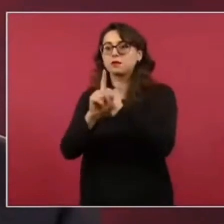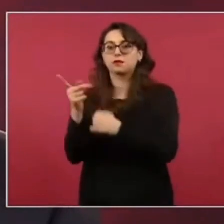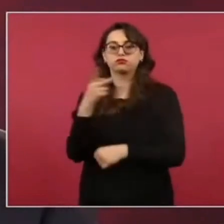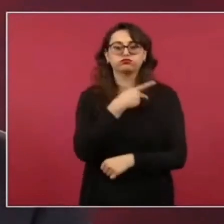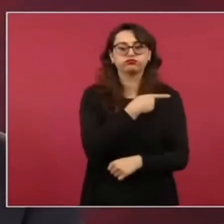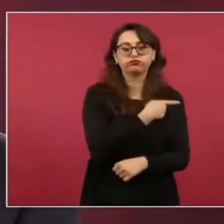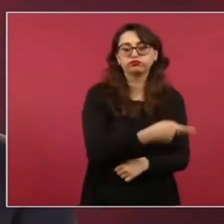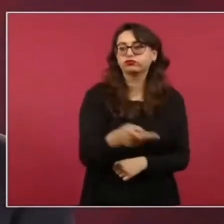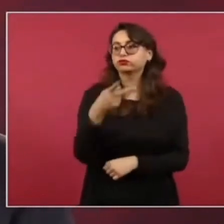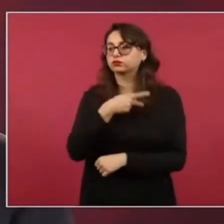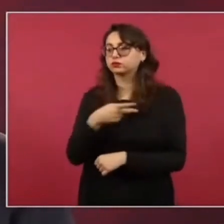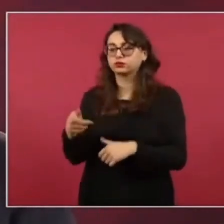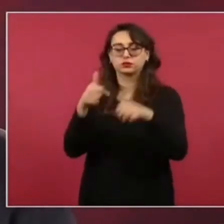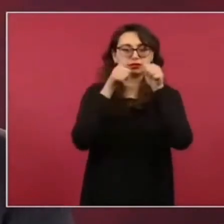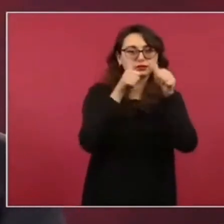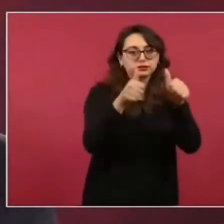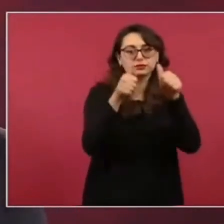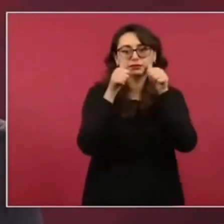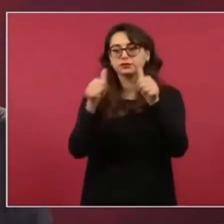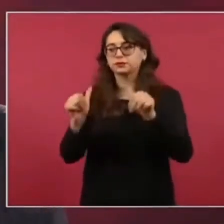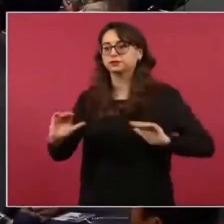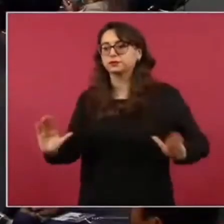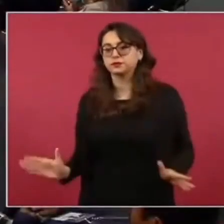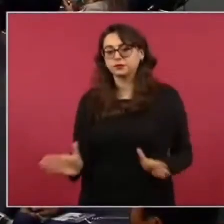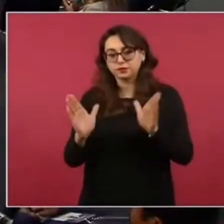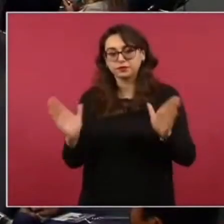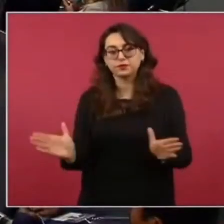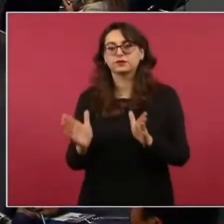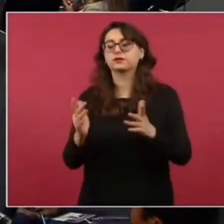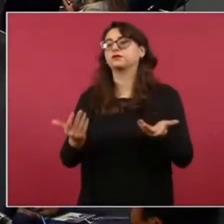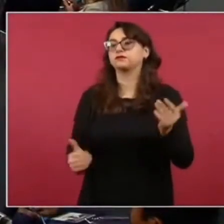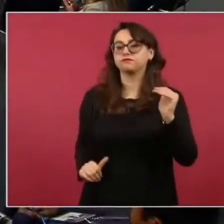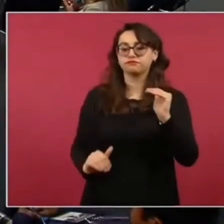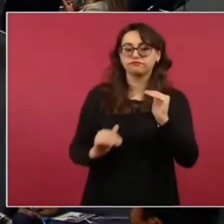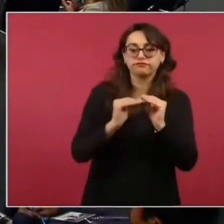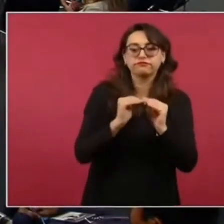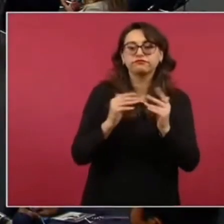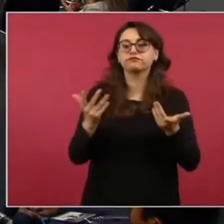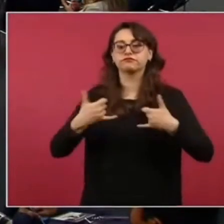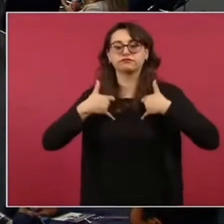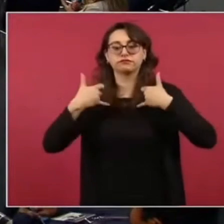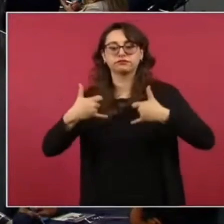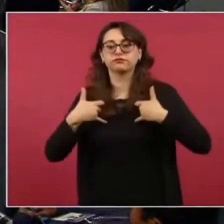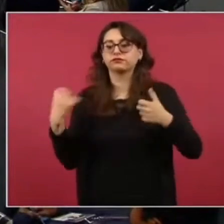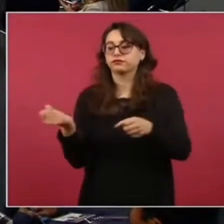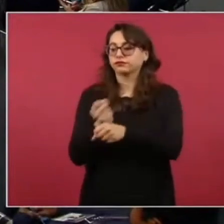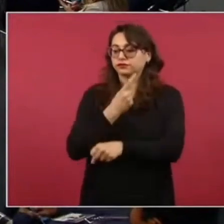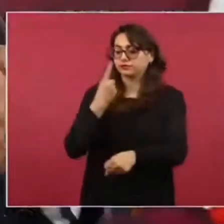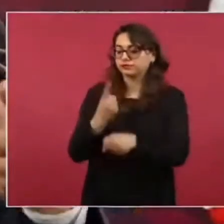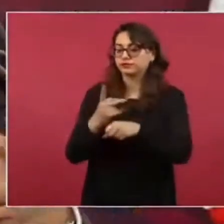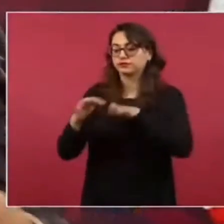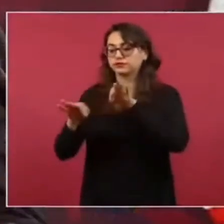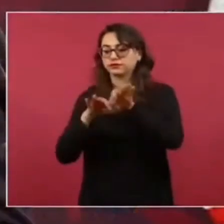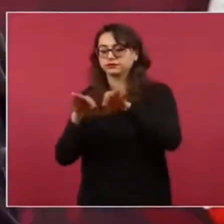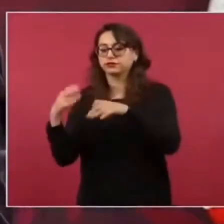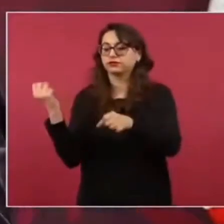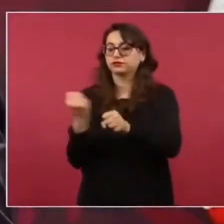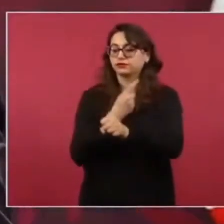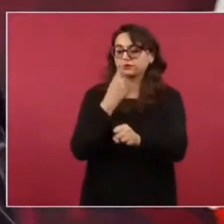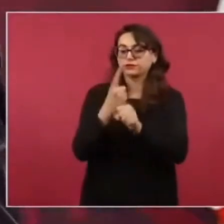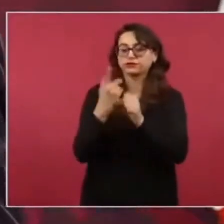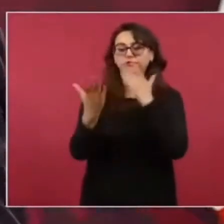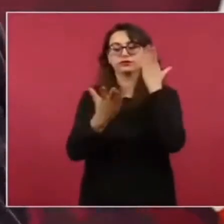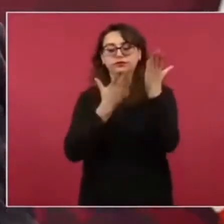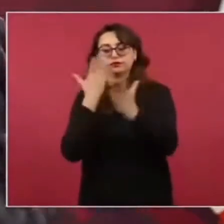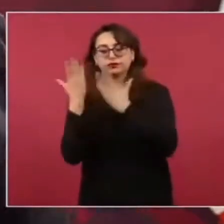atendiendo a los jóvenes que tengan oportunidad de trabajo, de estudio, informando sobre el daño de las drogas,